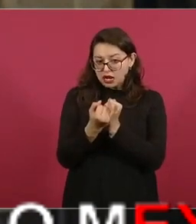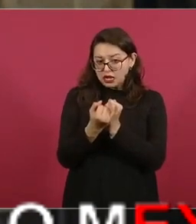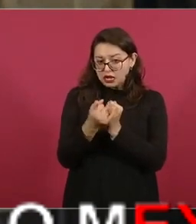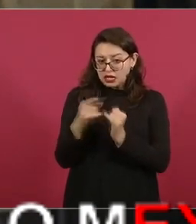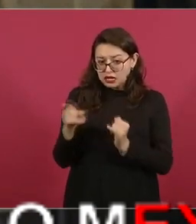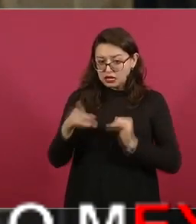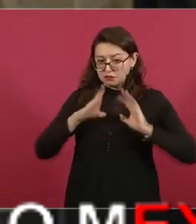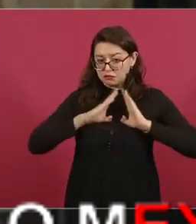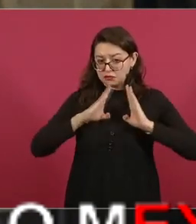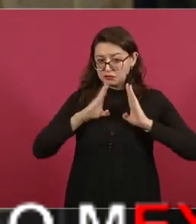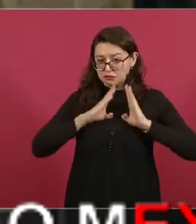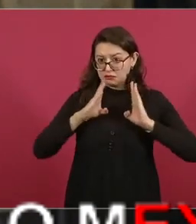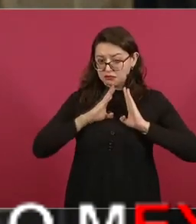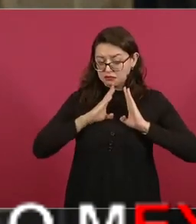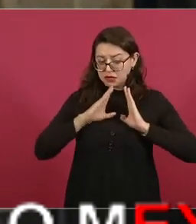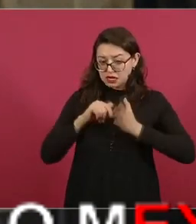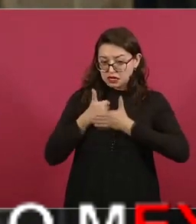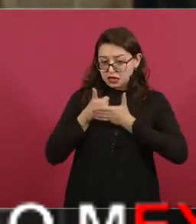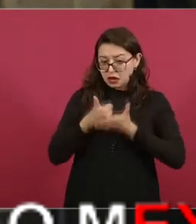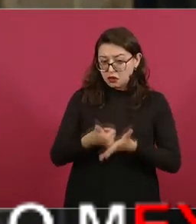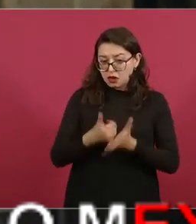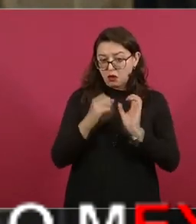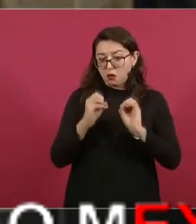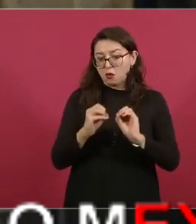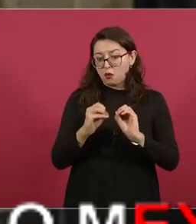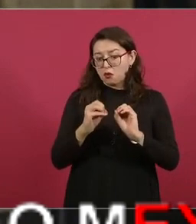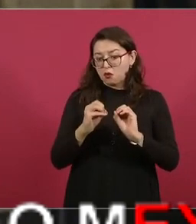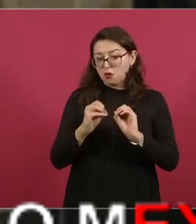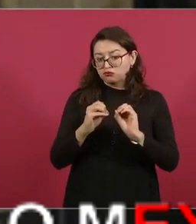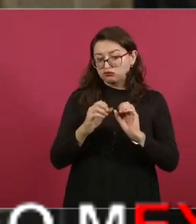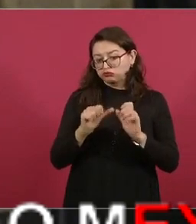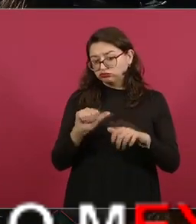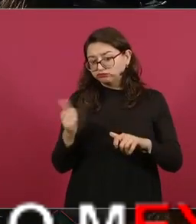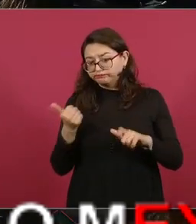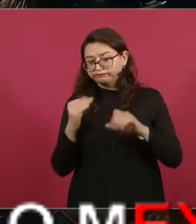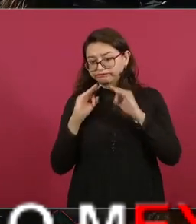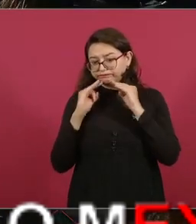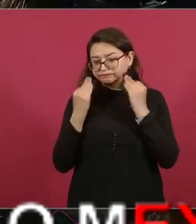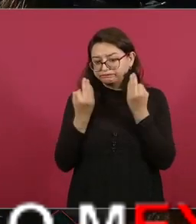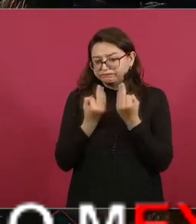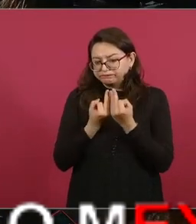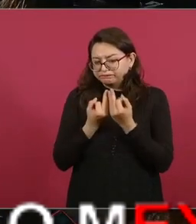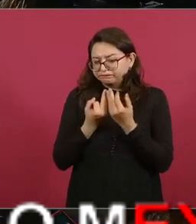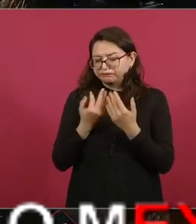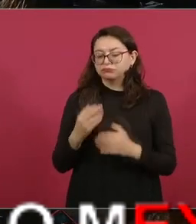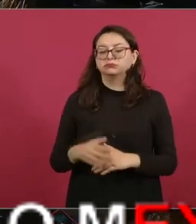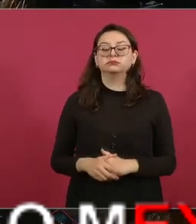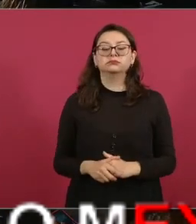distribuyendo o va a ser otro esquema nada más Sí es